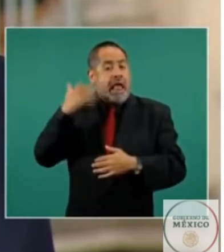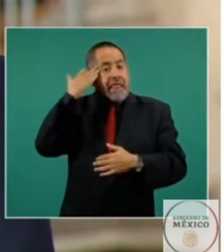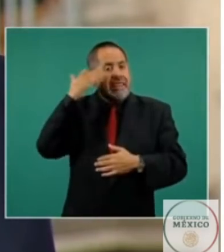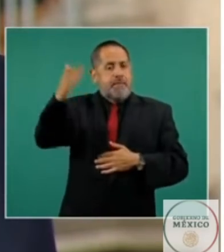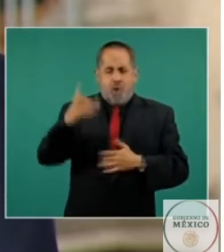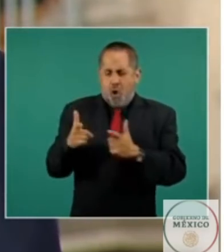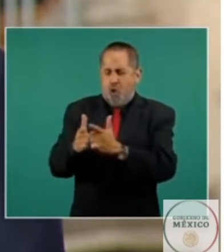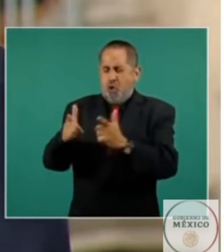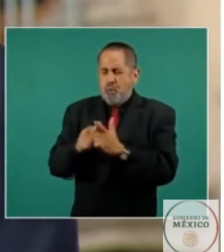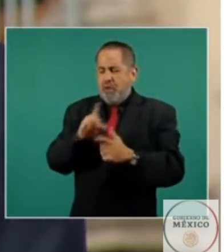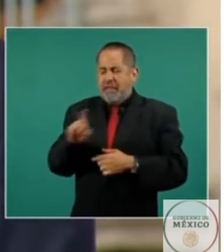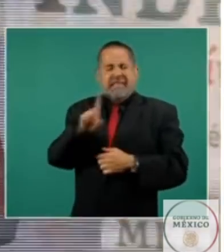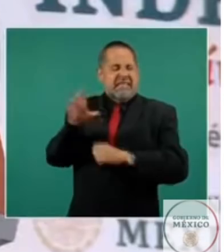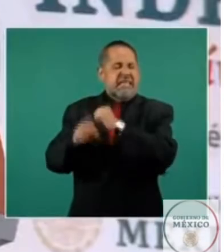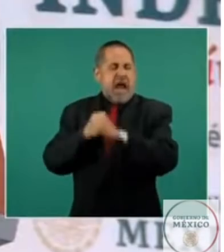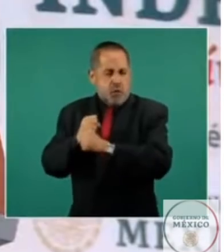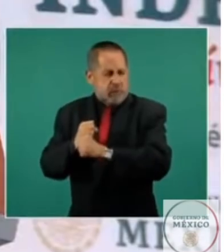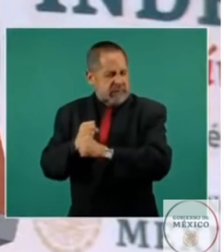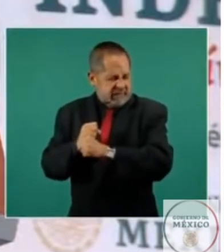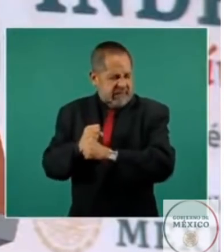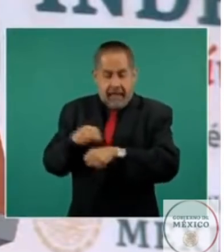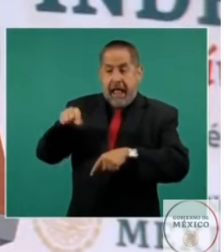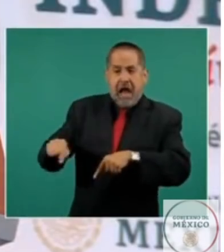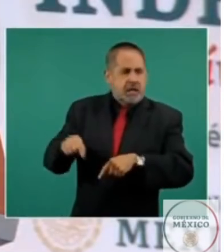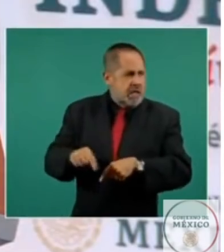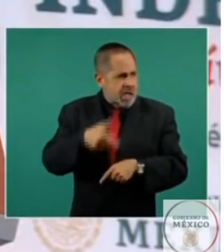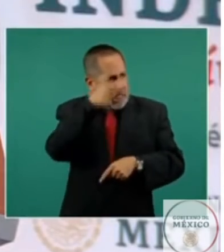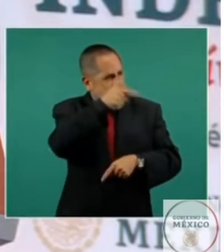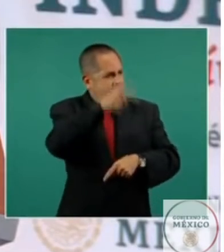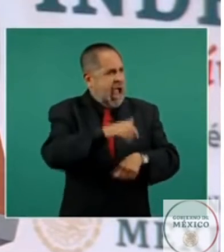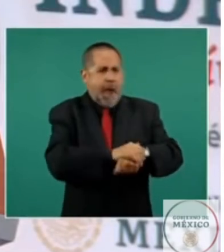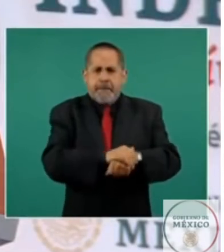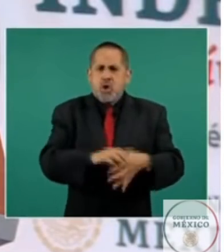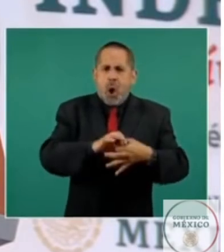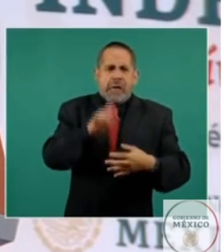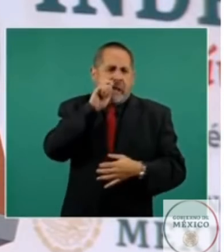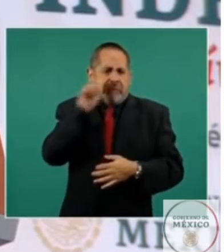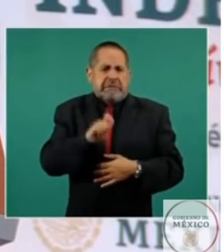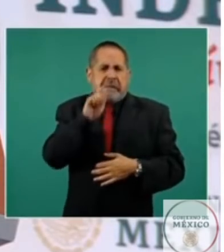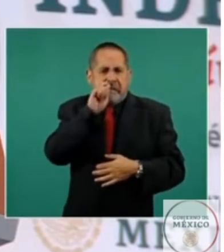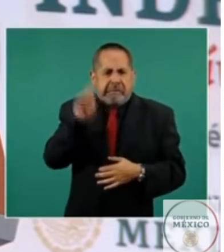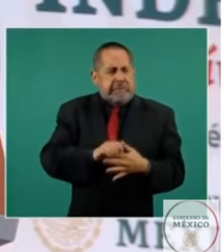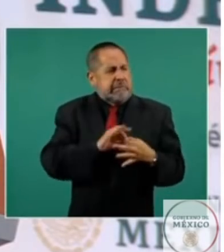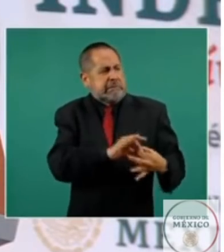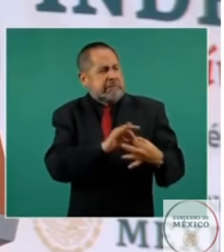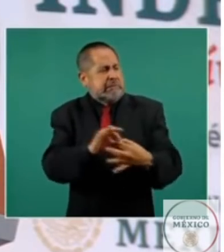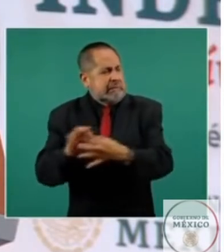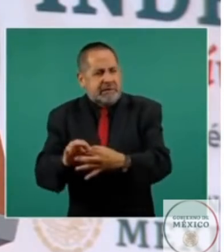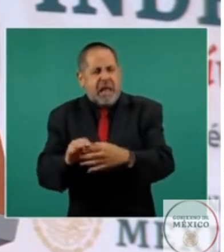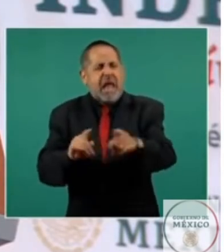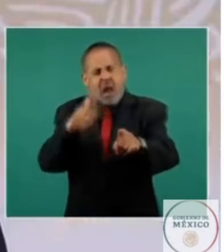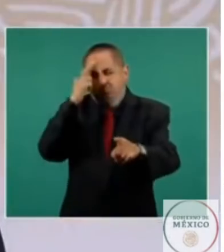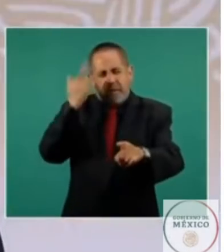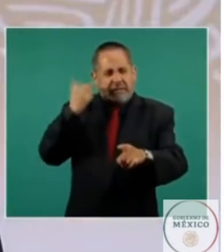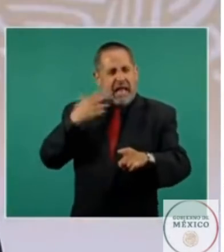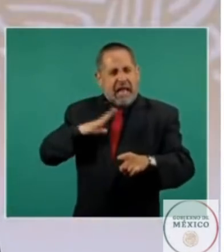centenario aquí forjaron amistades y afectos que aún perduran y que se inmortalizaron en una canción que es como un himno